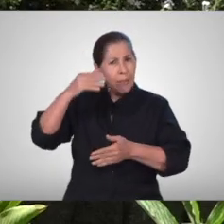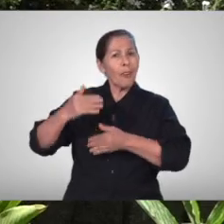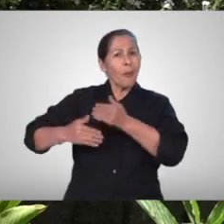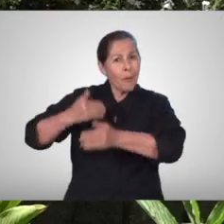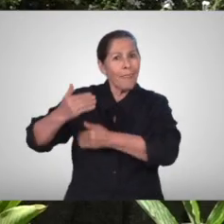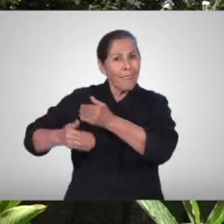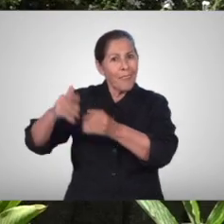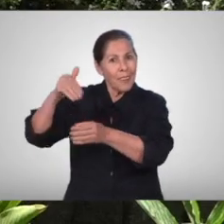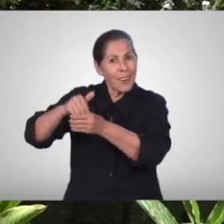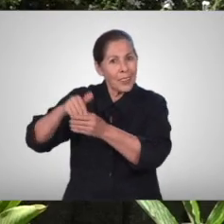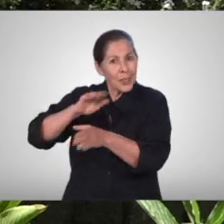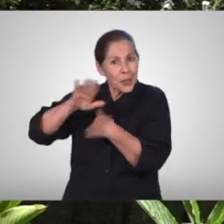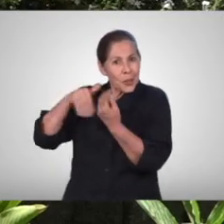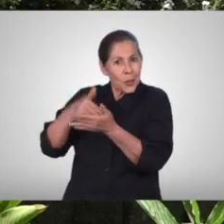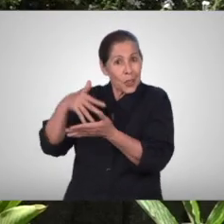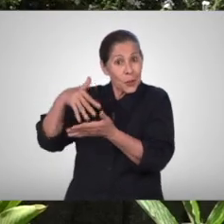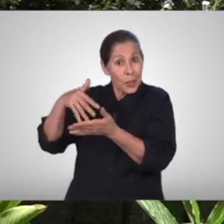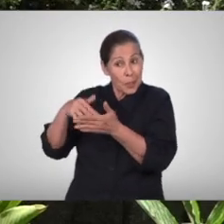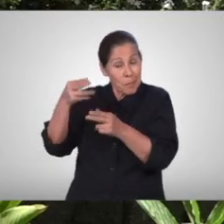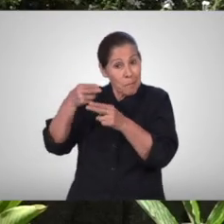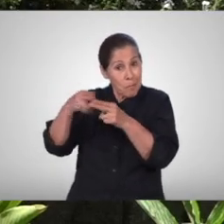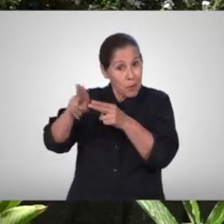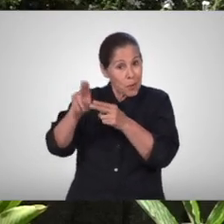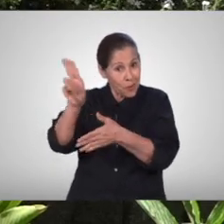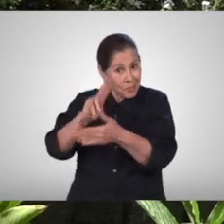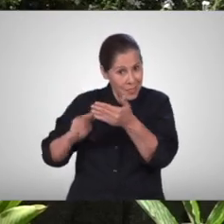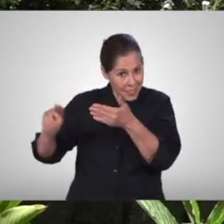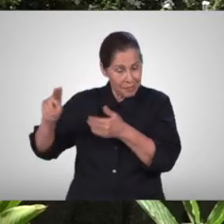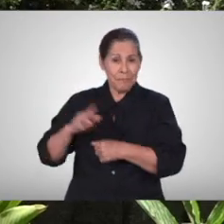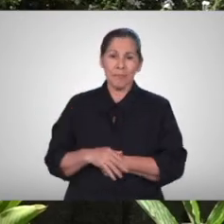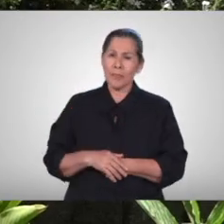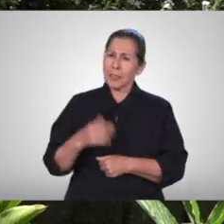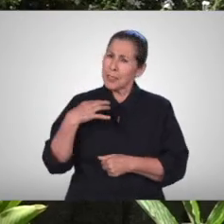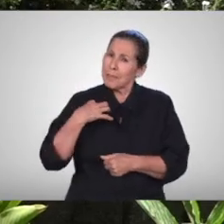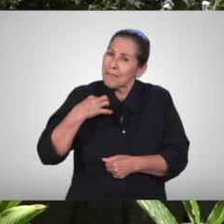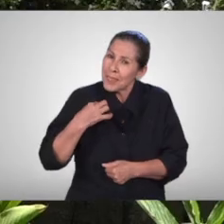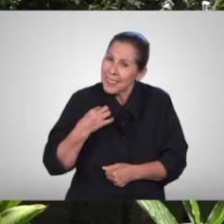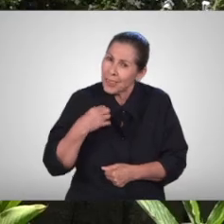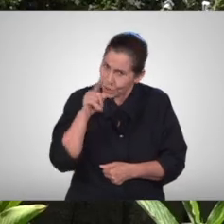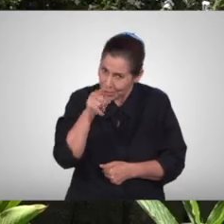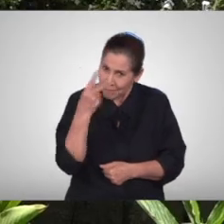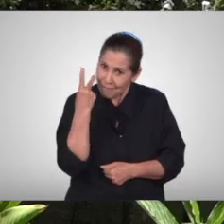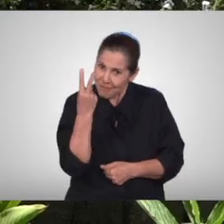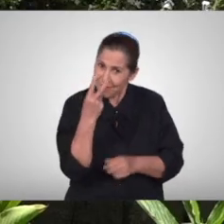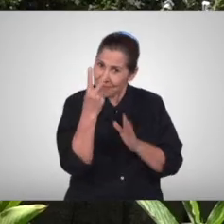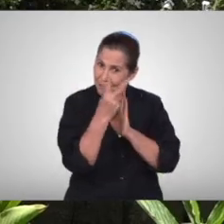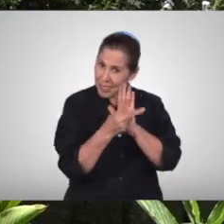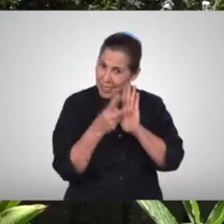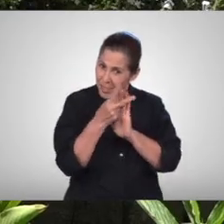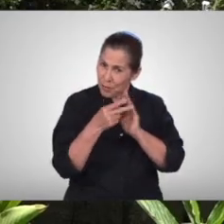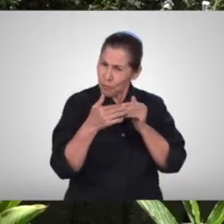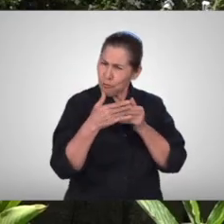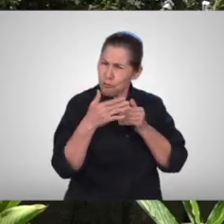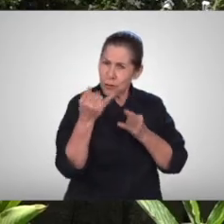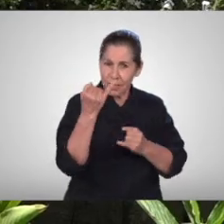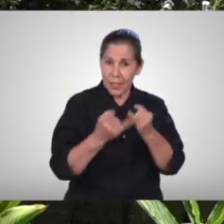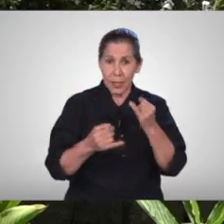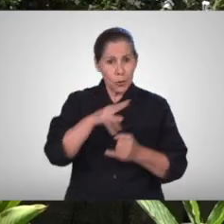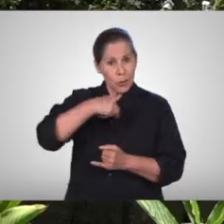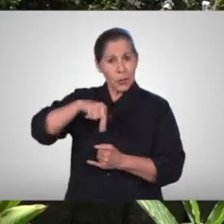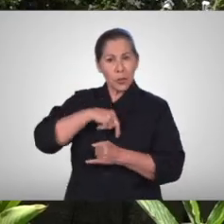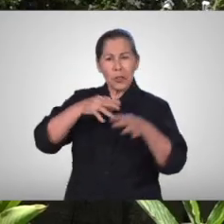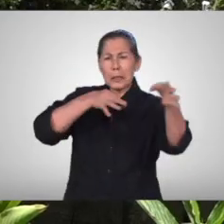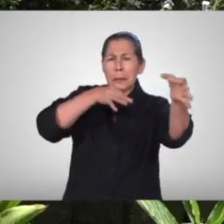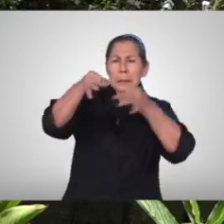estudiantil a desarrollarse en nuestra universidad te invitamos a quedarte hasta el final de este vídeo aquí te enseñaremos toda la